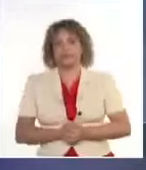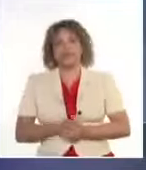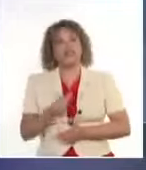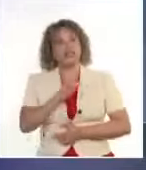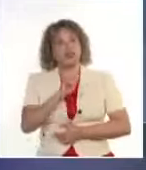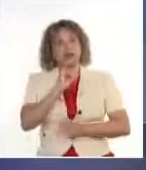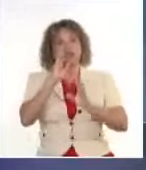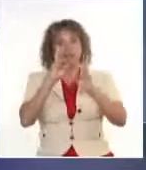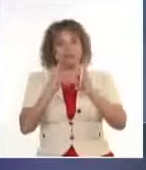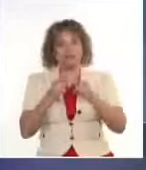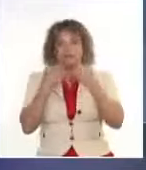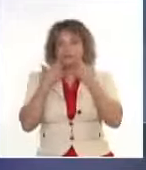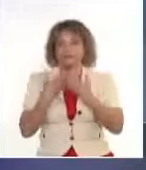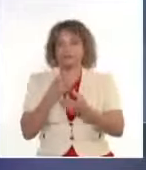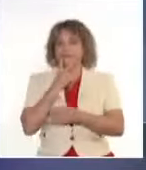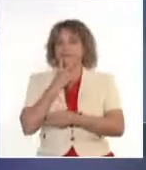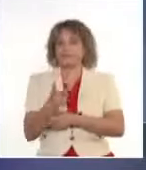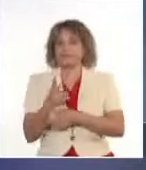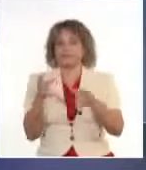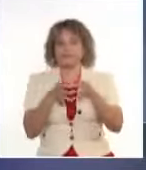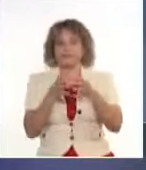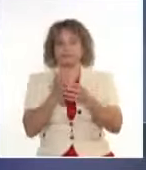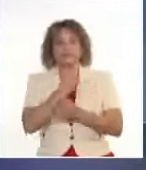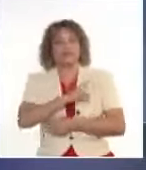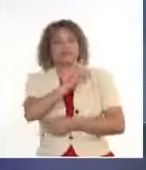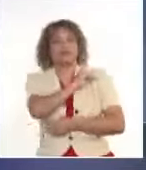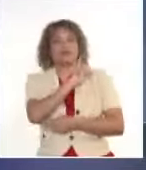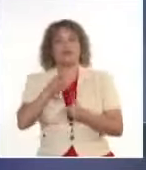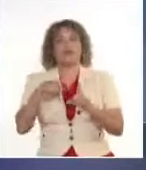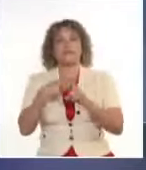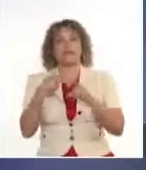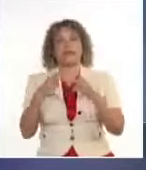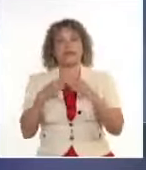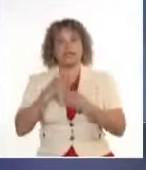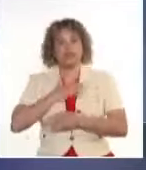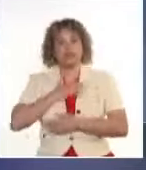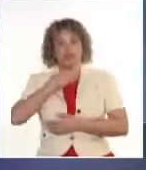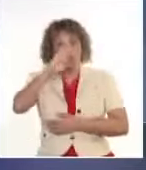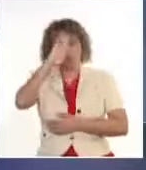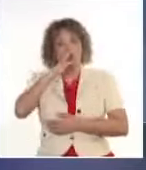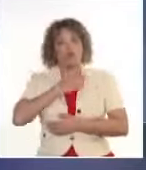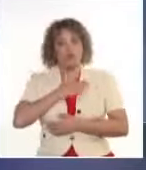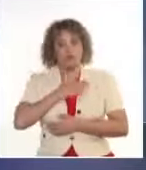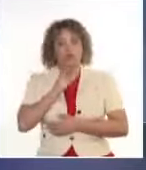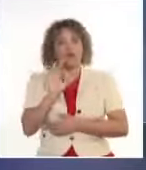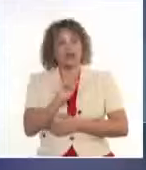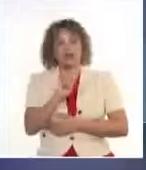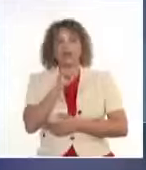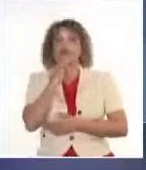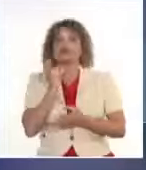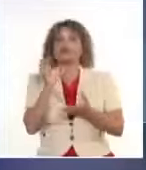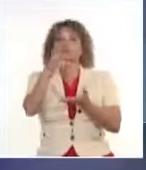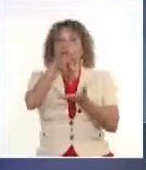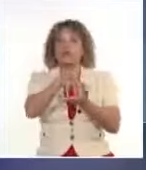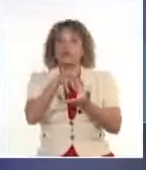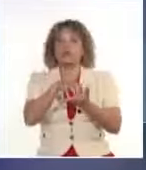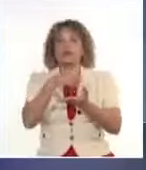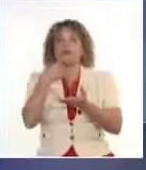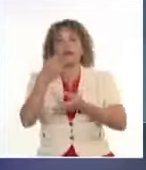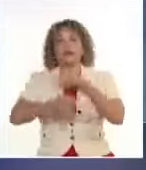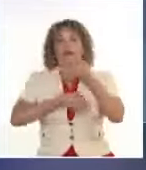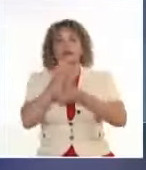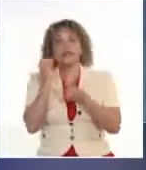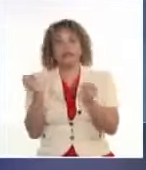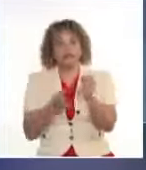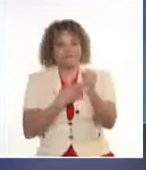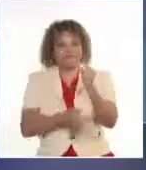resultó clave la atención de nuestra misión diplomática y la casa Yo Soy Cuba en Tramble en France, que devino espacio abierto a la verdad de nuestro